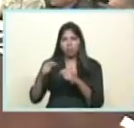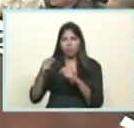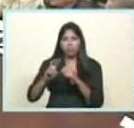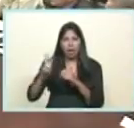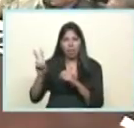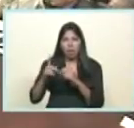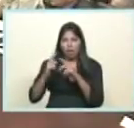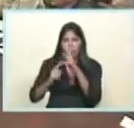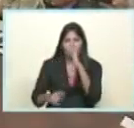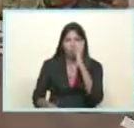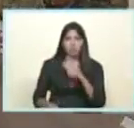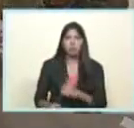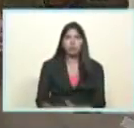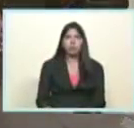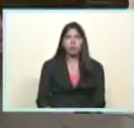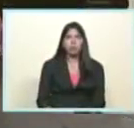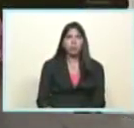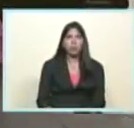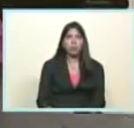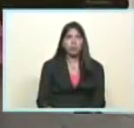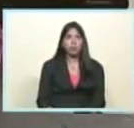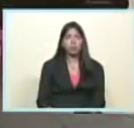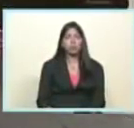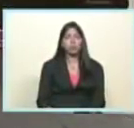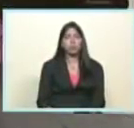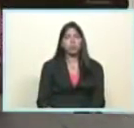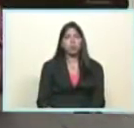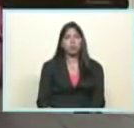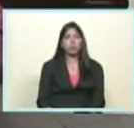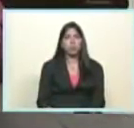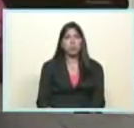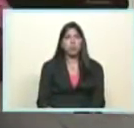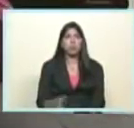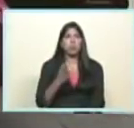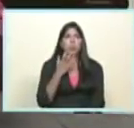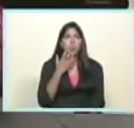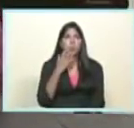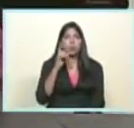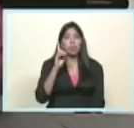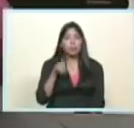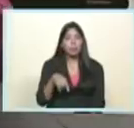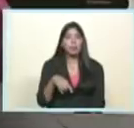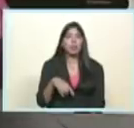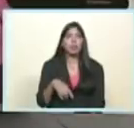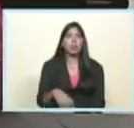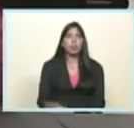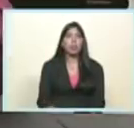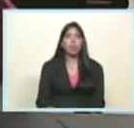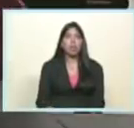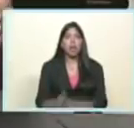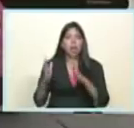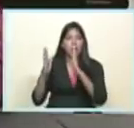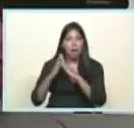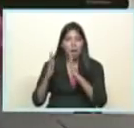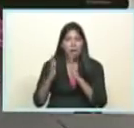respuestas que vamos creando fortaleciendo en el campo de la inversión en la salud en la vivienda en la recreación en la